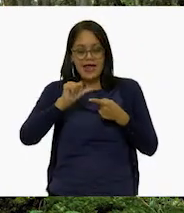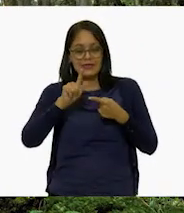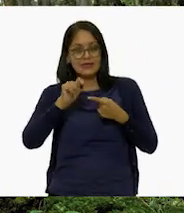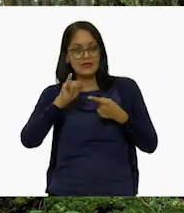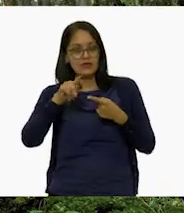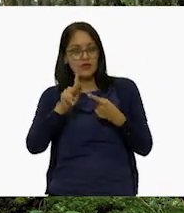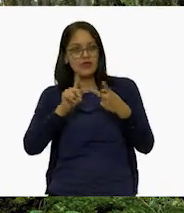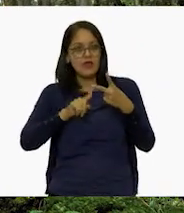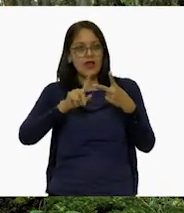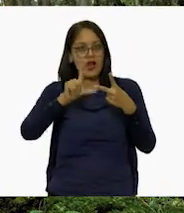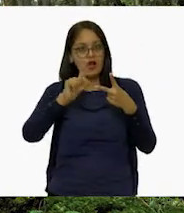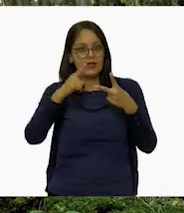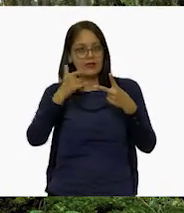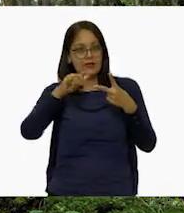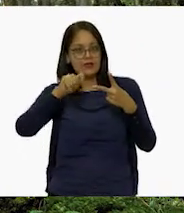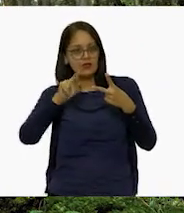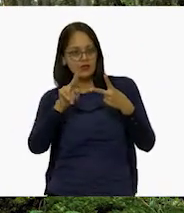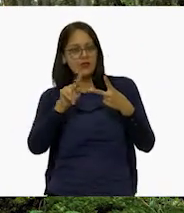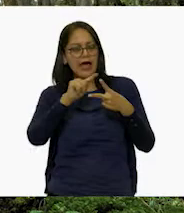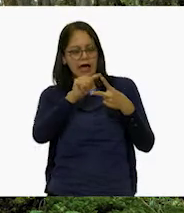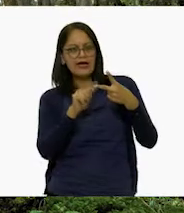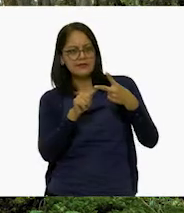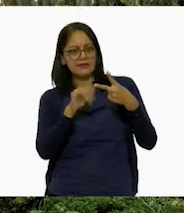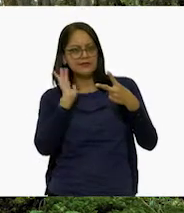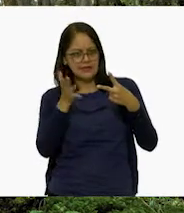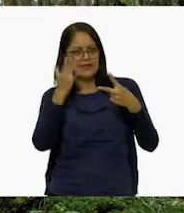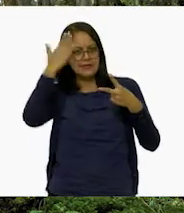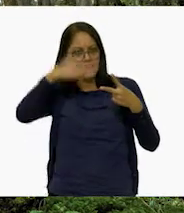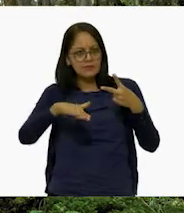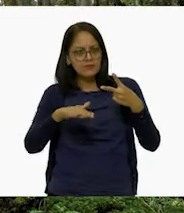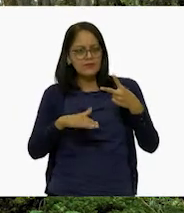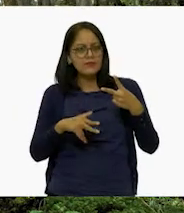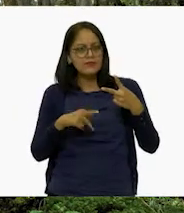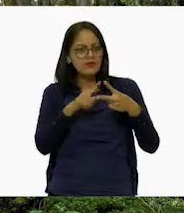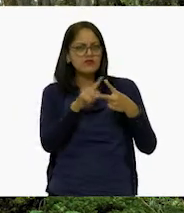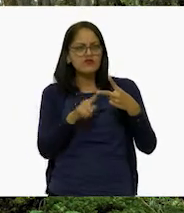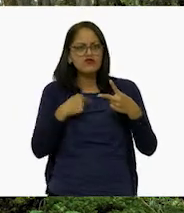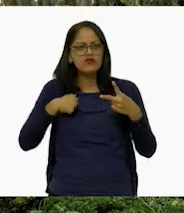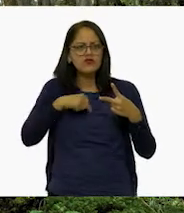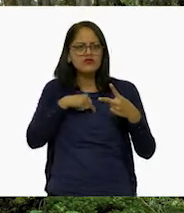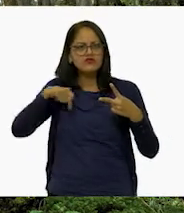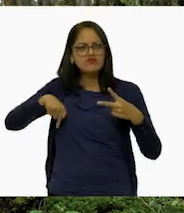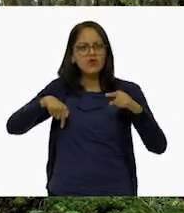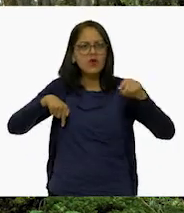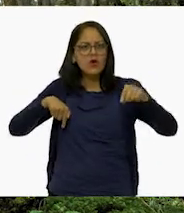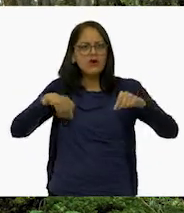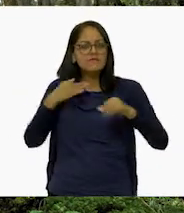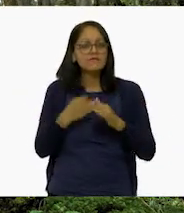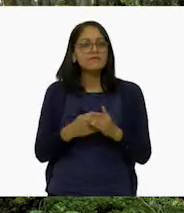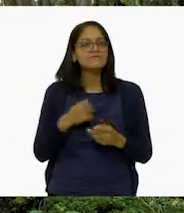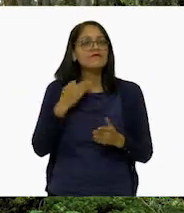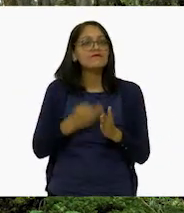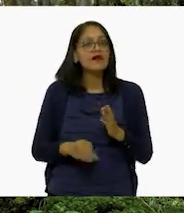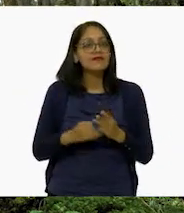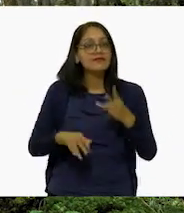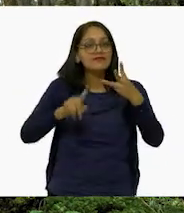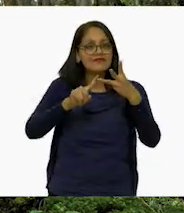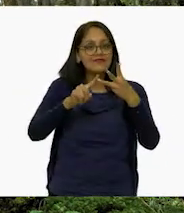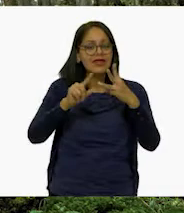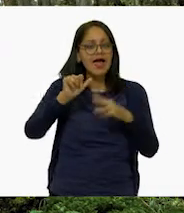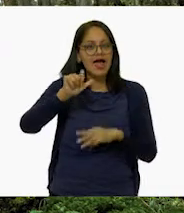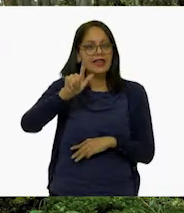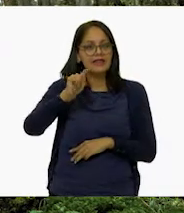para saber dónde se localiza Ale y dónde nos localizábamos nosotros. Nos faltó la